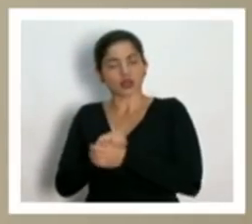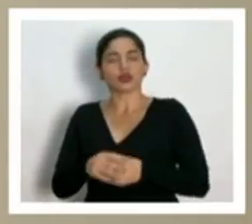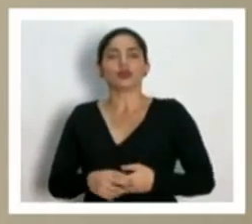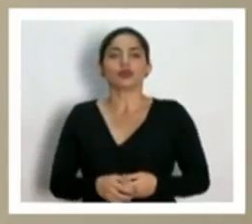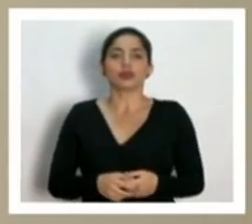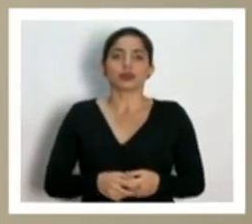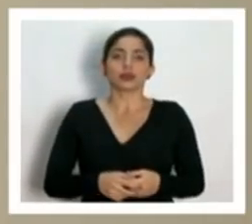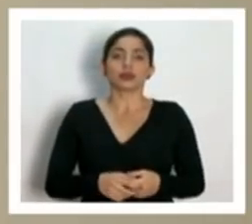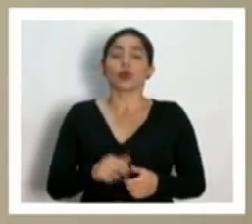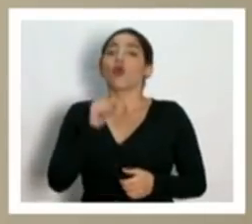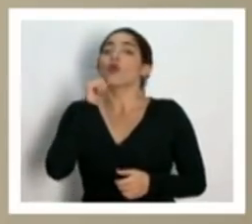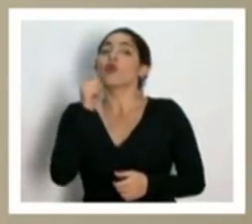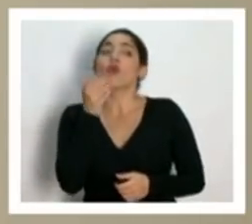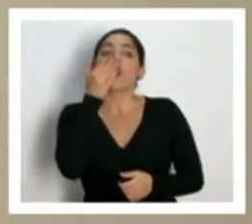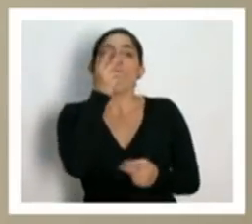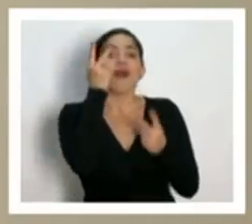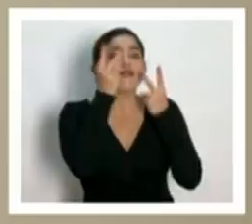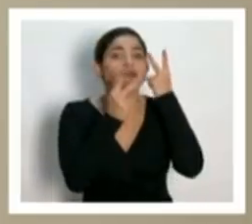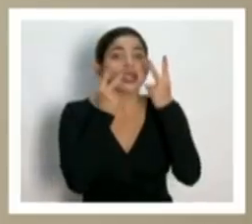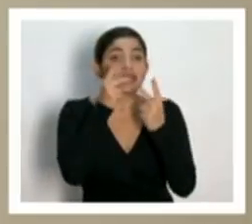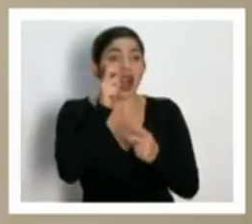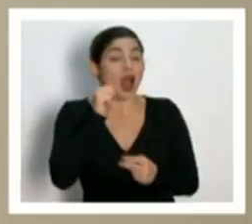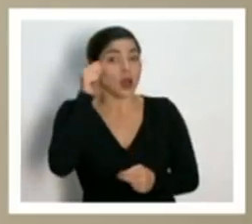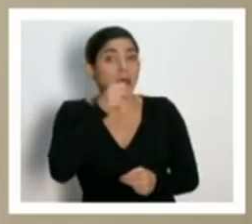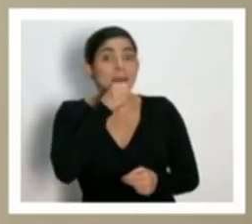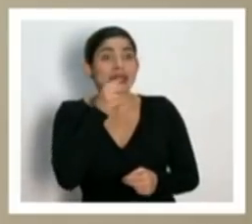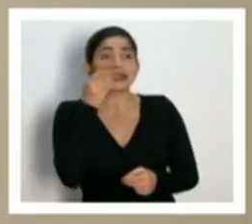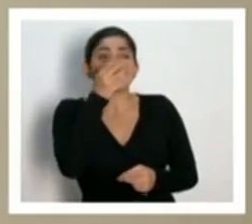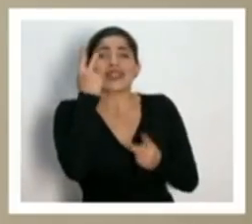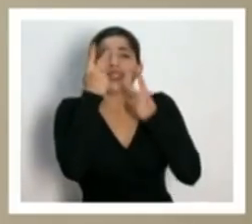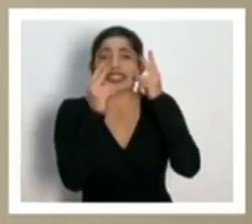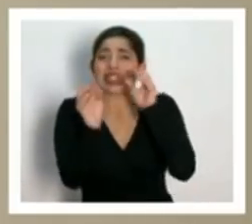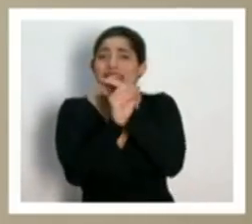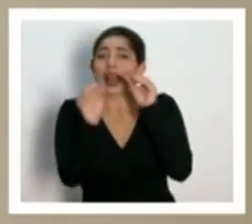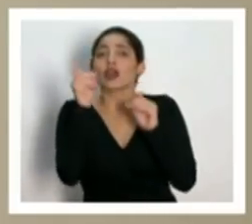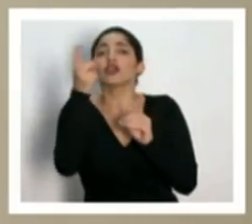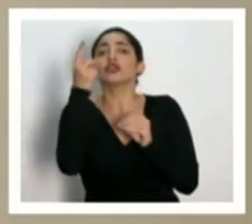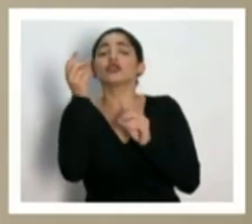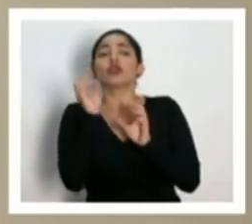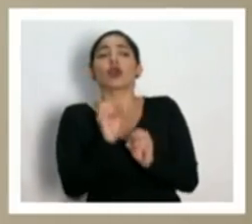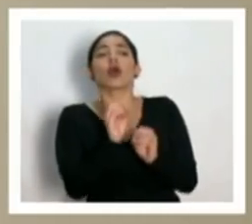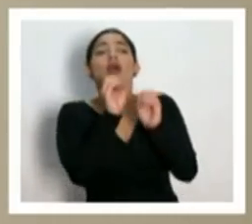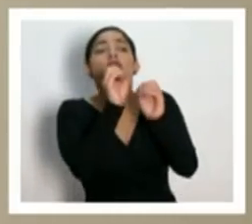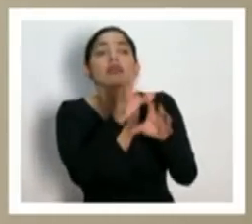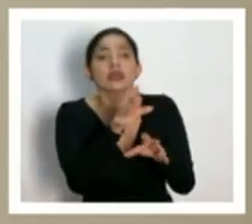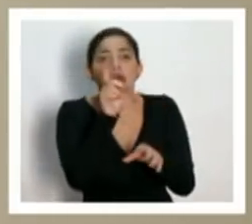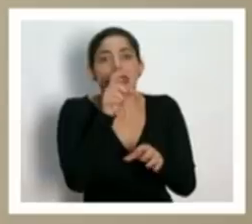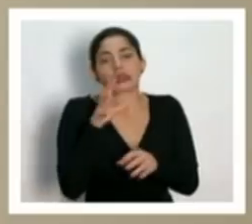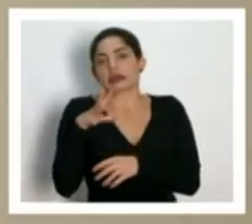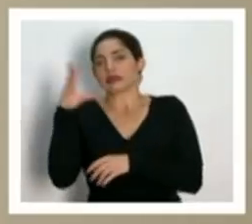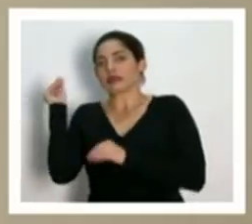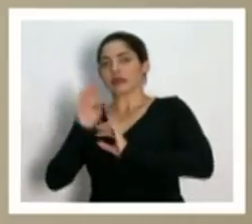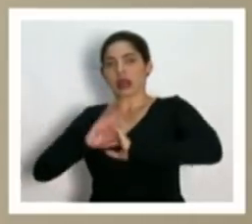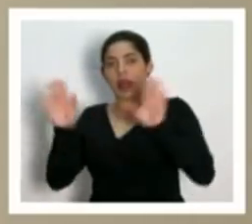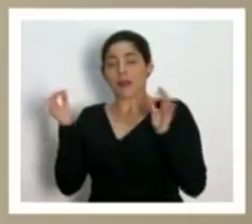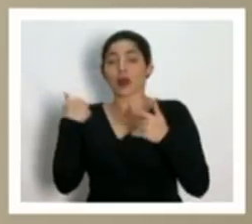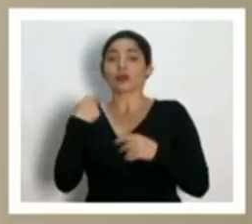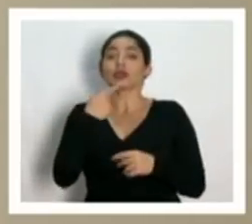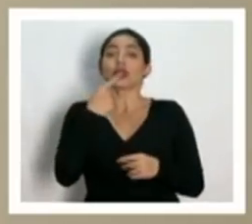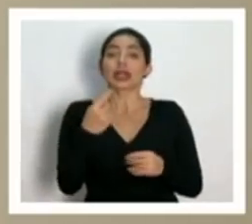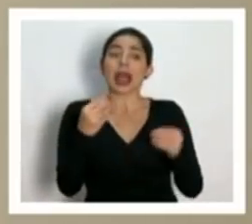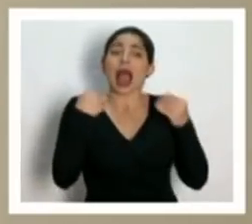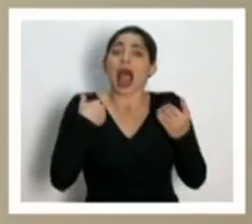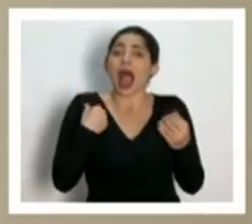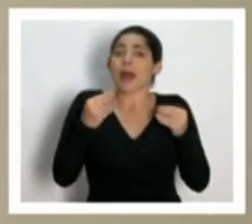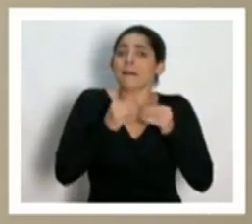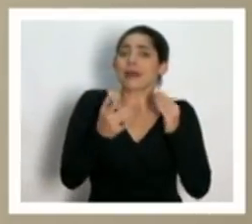de no visitar a nuestros adultos mayores solo para entregarle lo que requieran como decía yo más tecnología